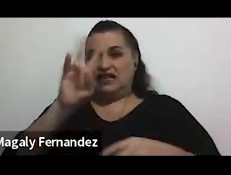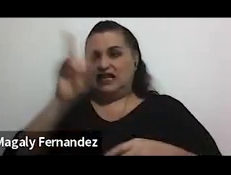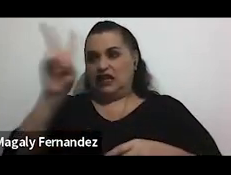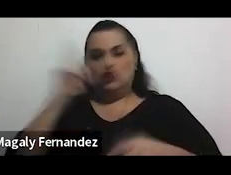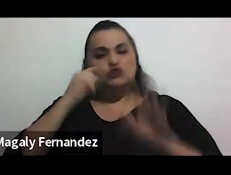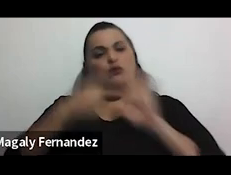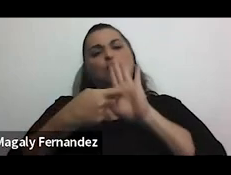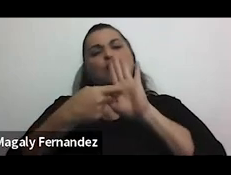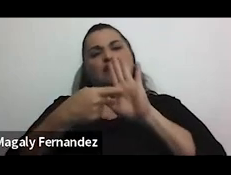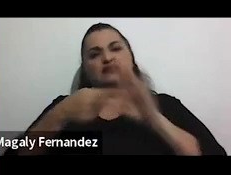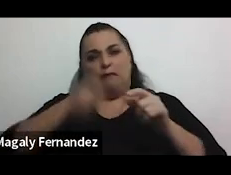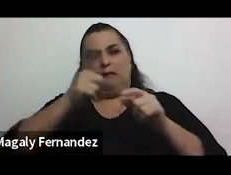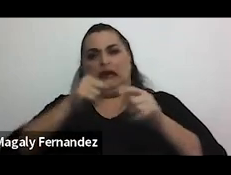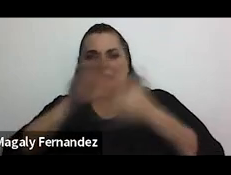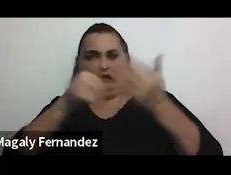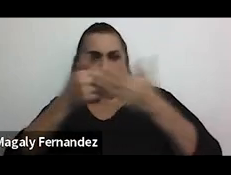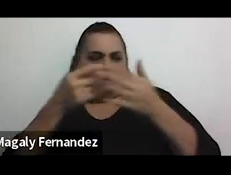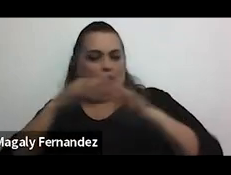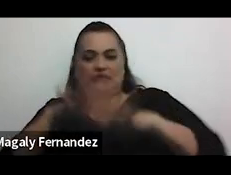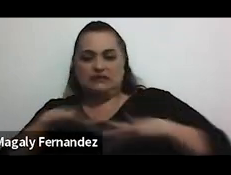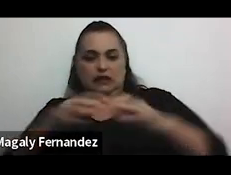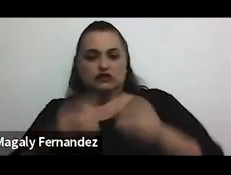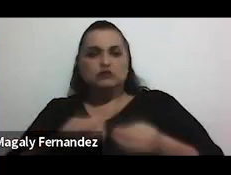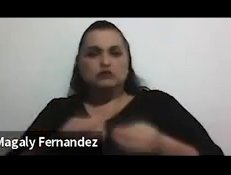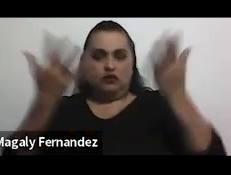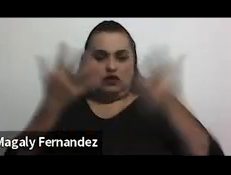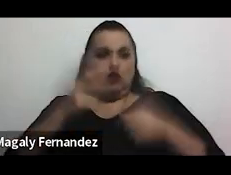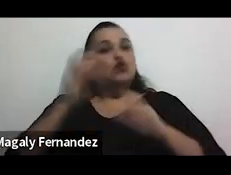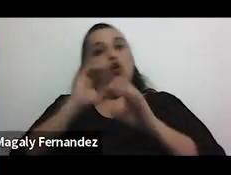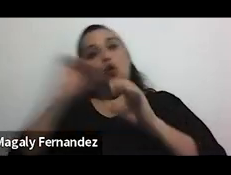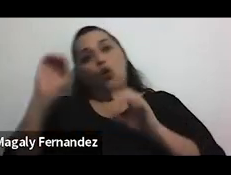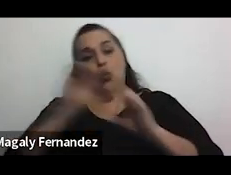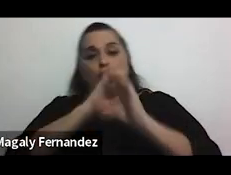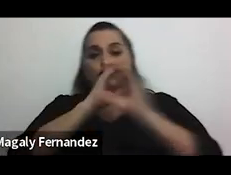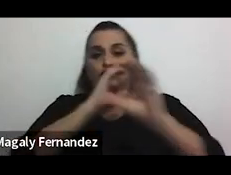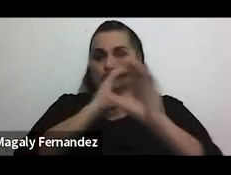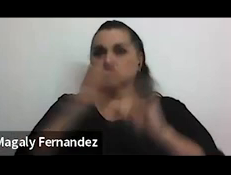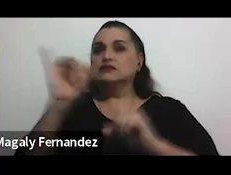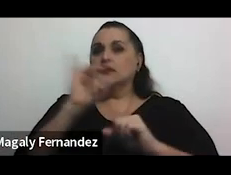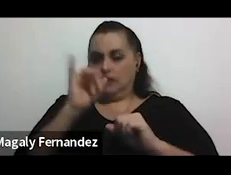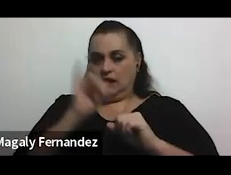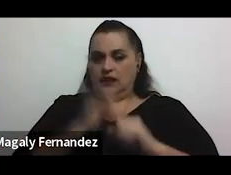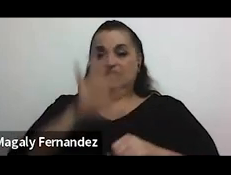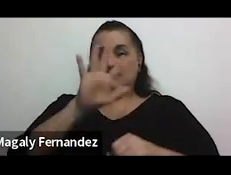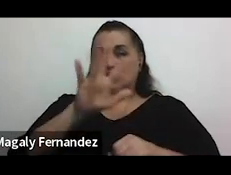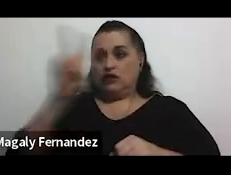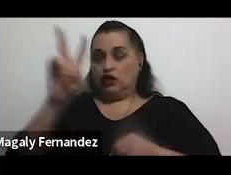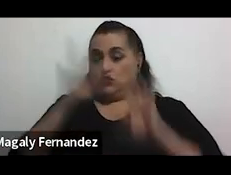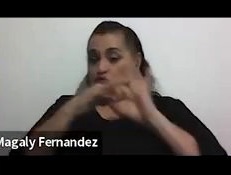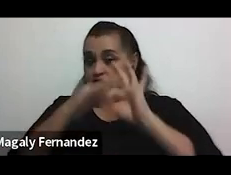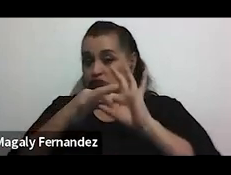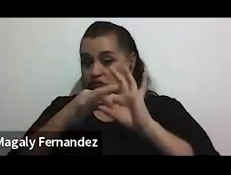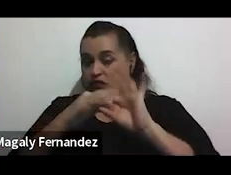masturbación en espacios públicos o en medios de transportes públicos también 52 referentes a